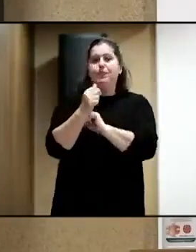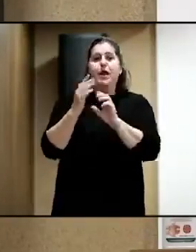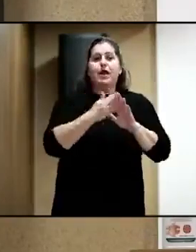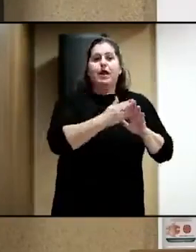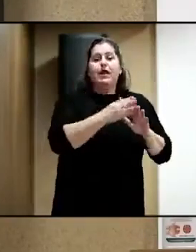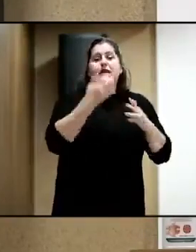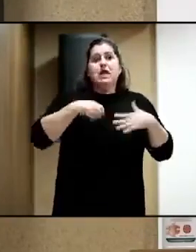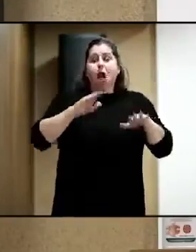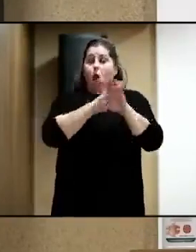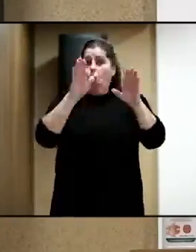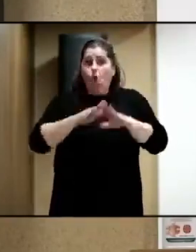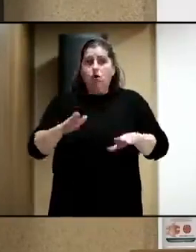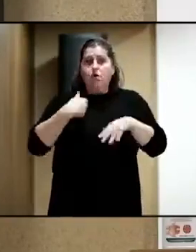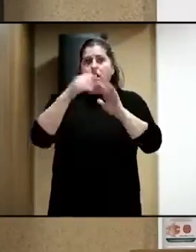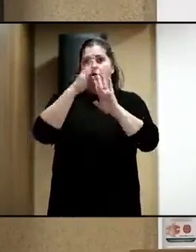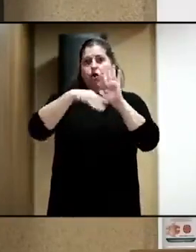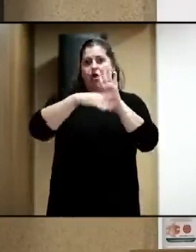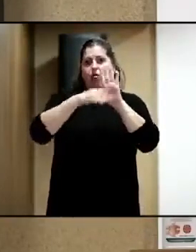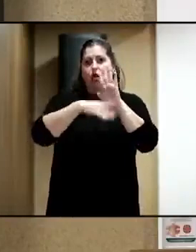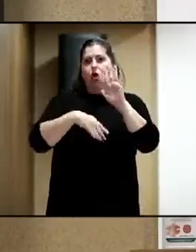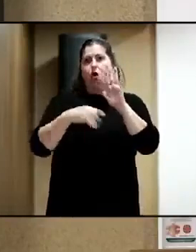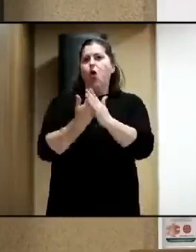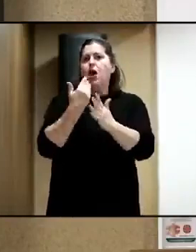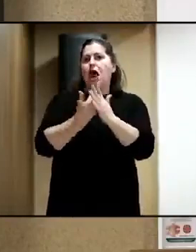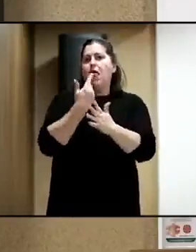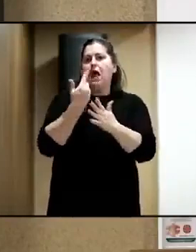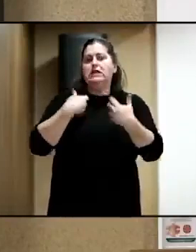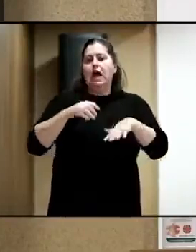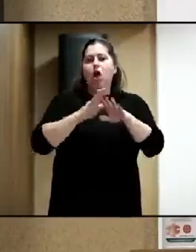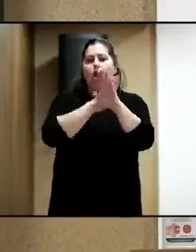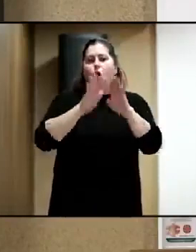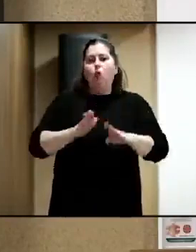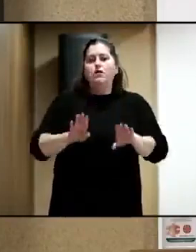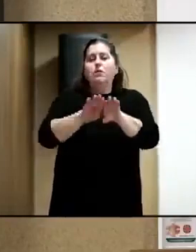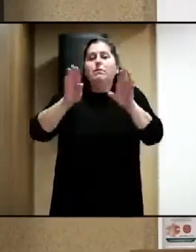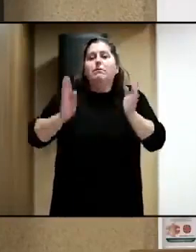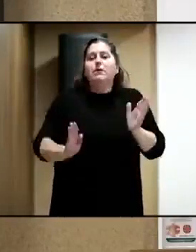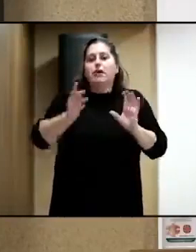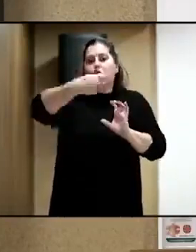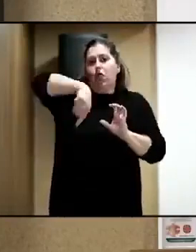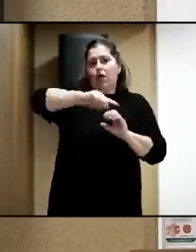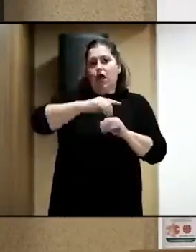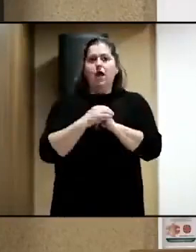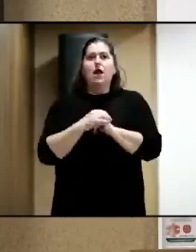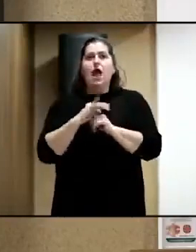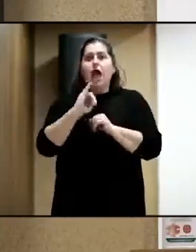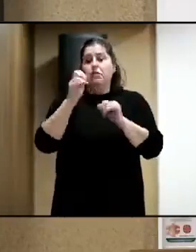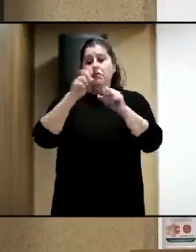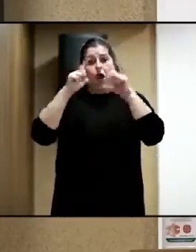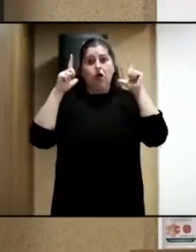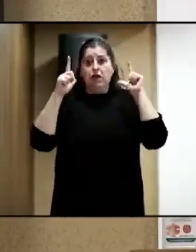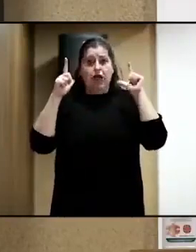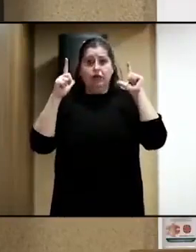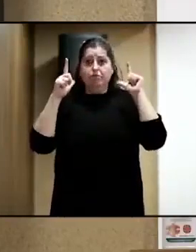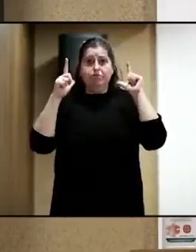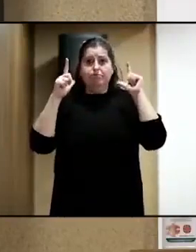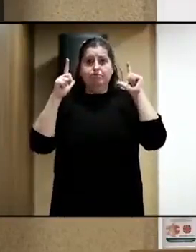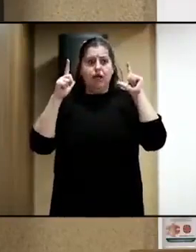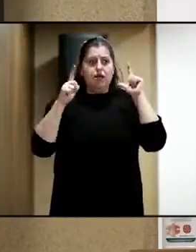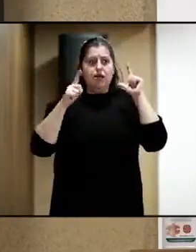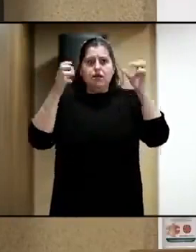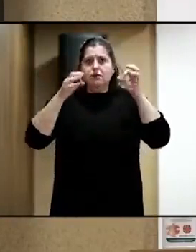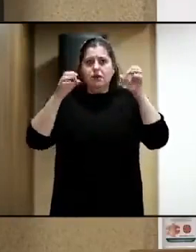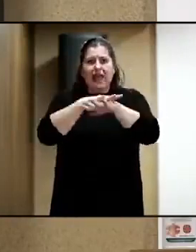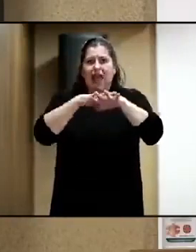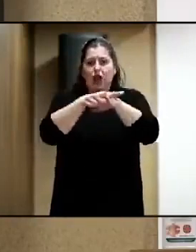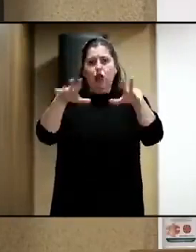con la programación de las jornadas, tendremos otra última mesa redonda en la cual aquí los protagonistas van a ser todo el